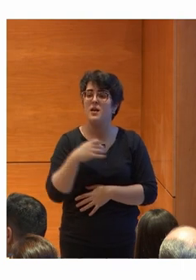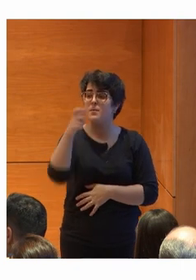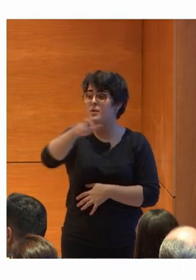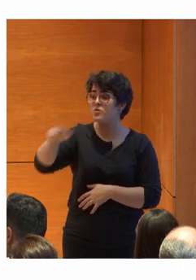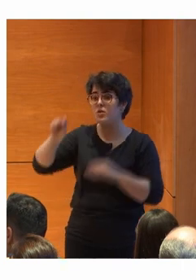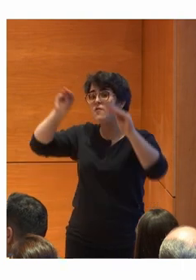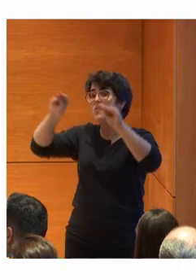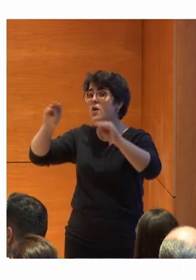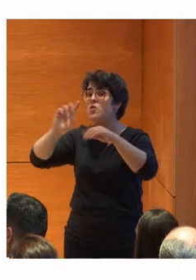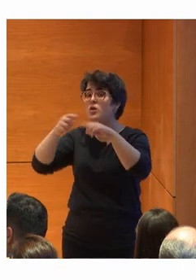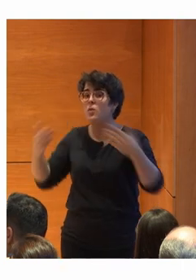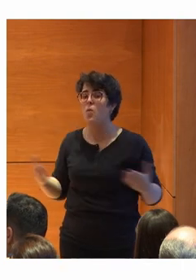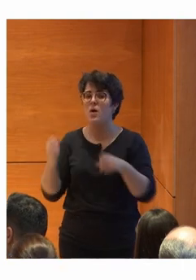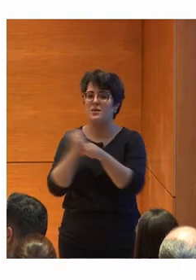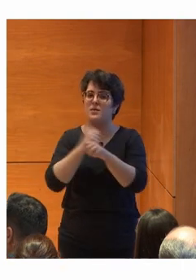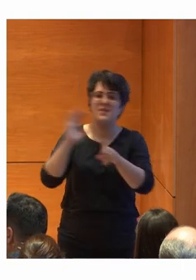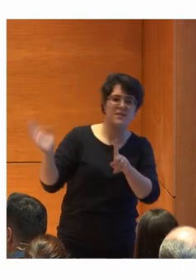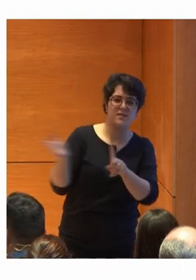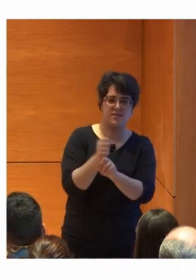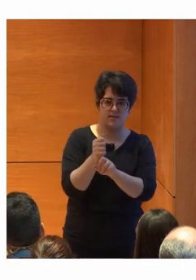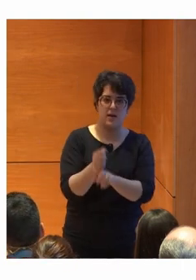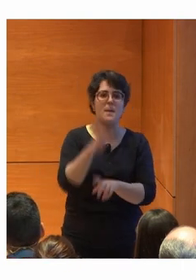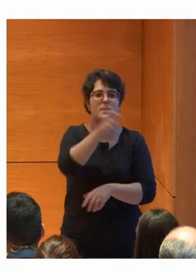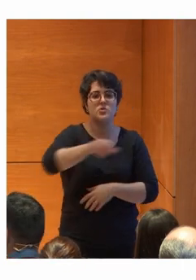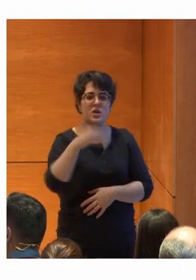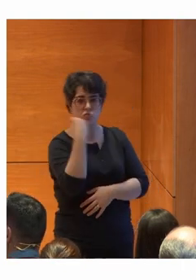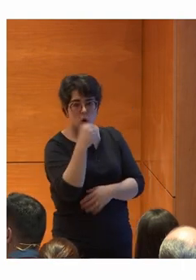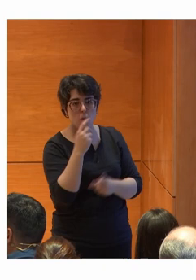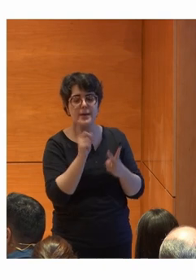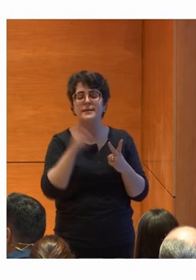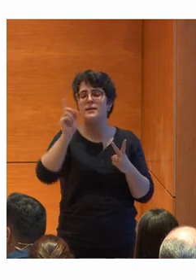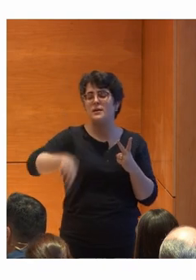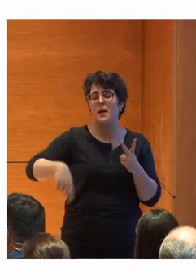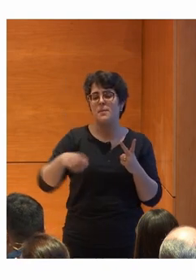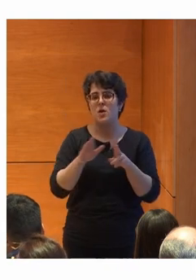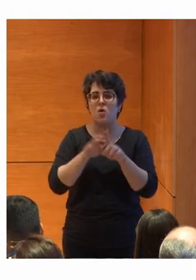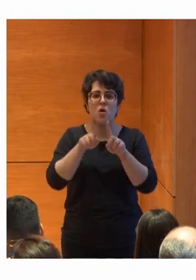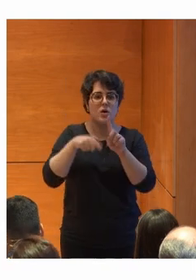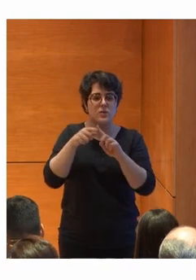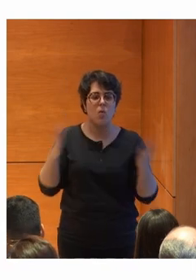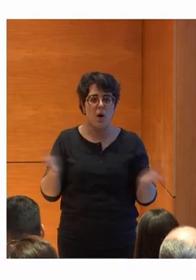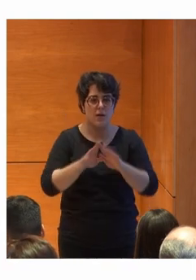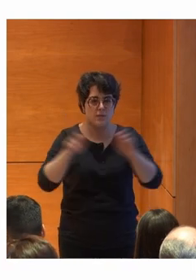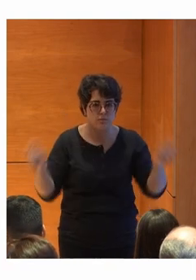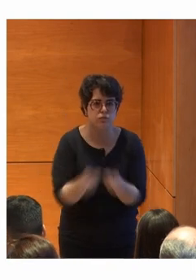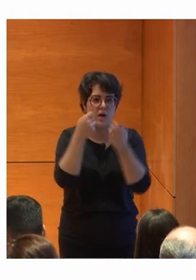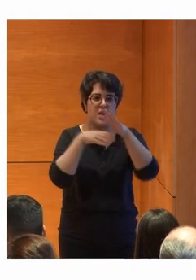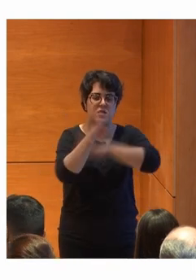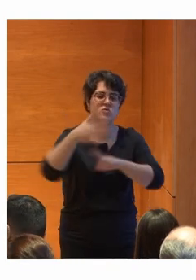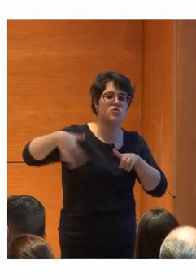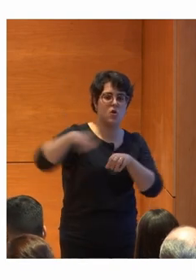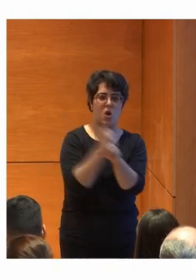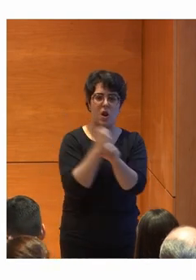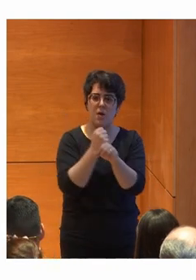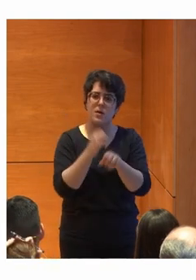puedan encontrar un empleo a las personas jóvenes, también para promover el acceso al mercado laboral